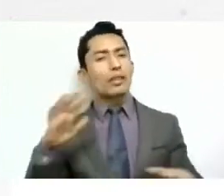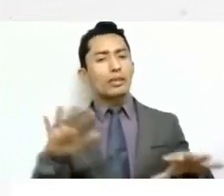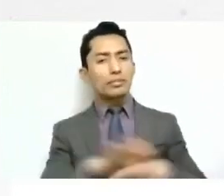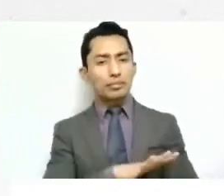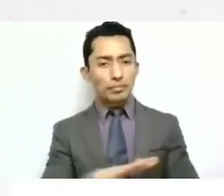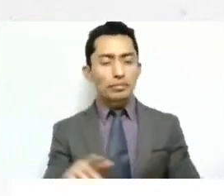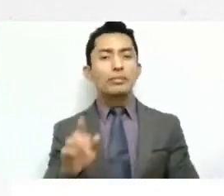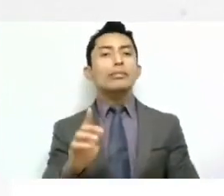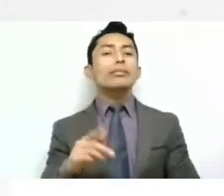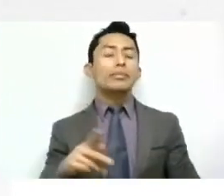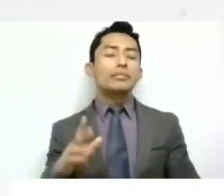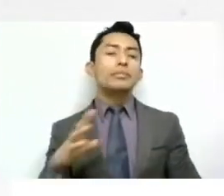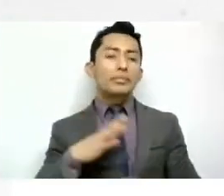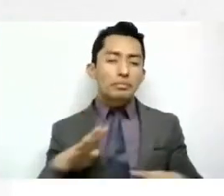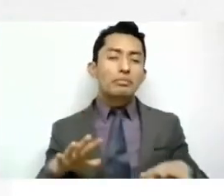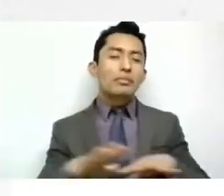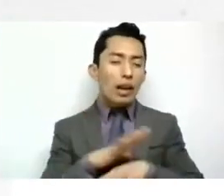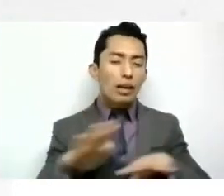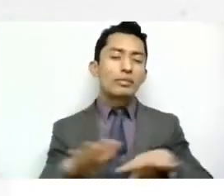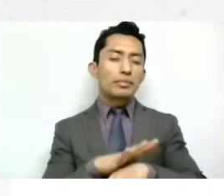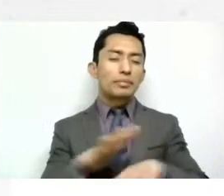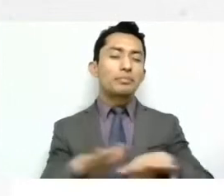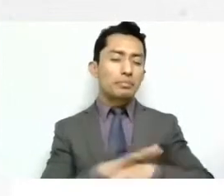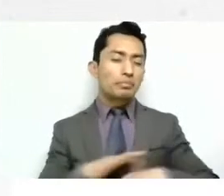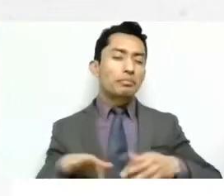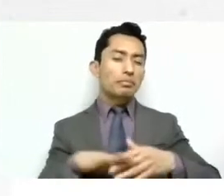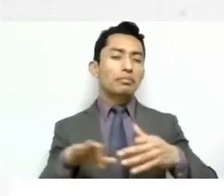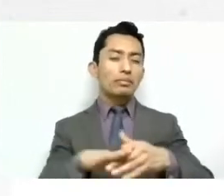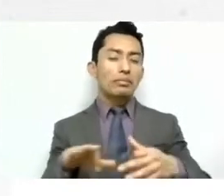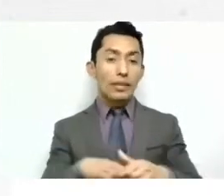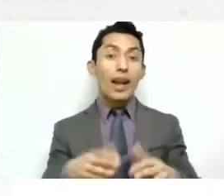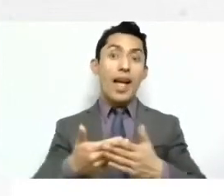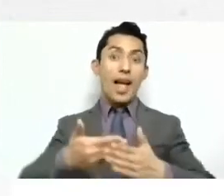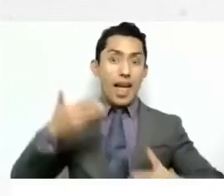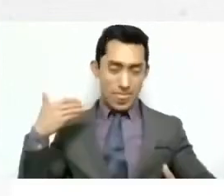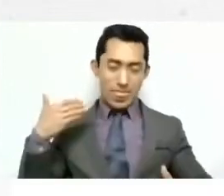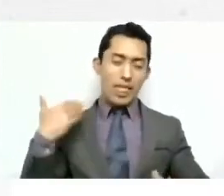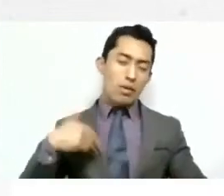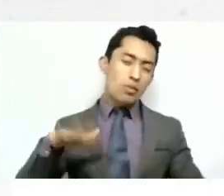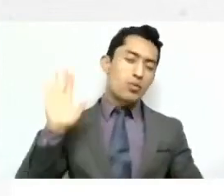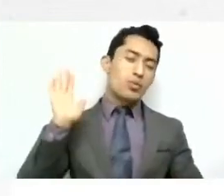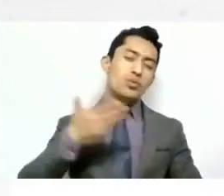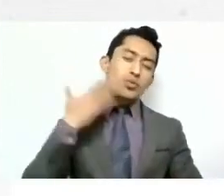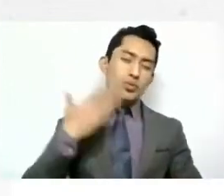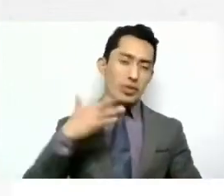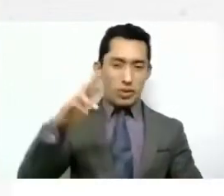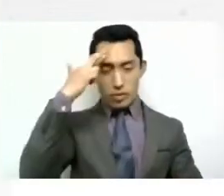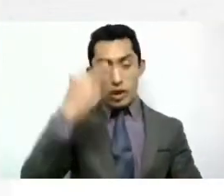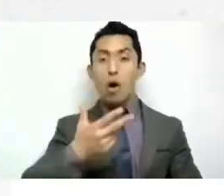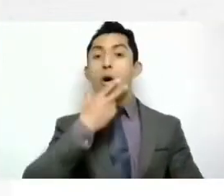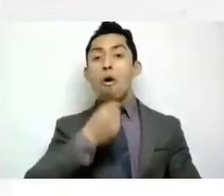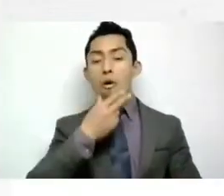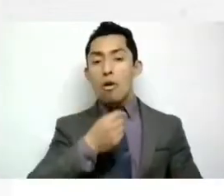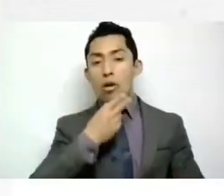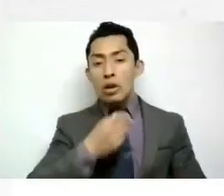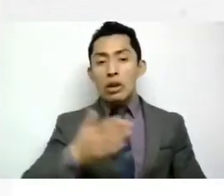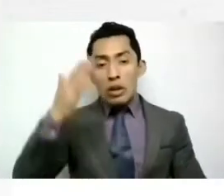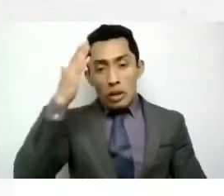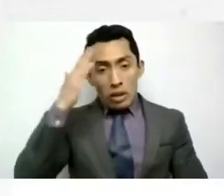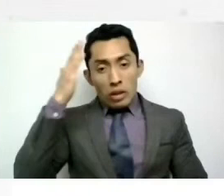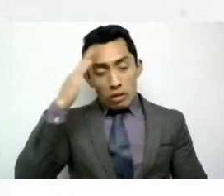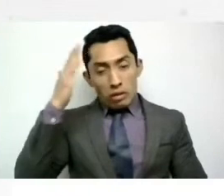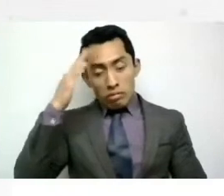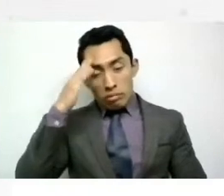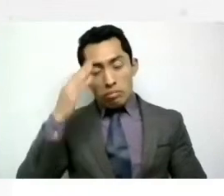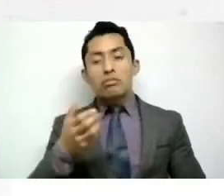evolucionando constantemente. En un inicio, el hombre era el que aportaba el sustento de la familia,